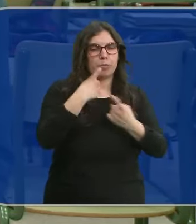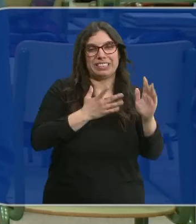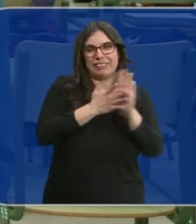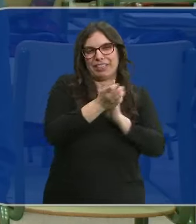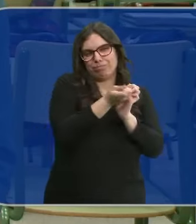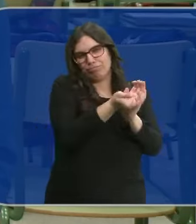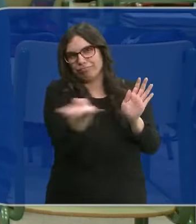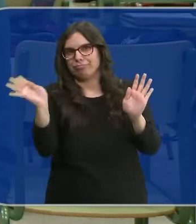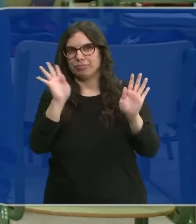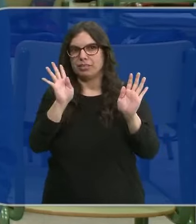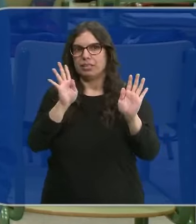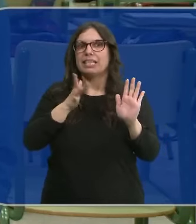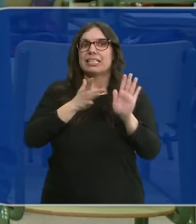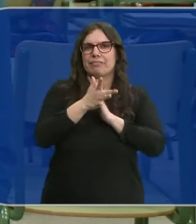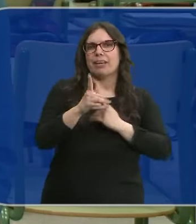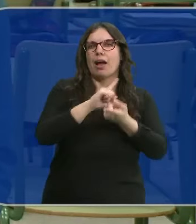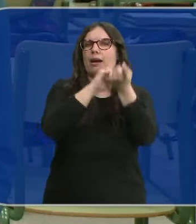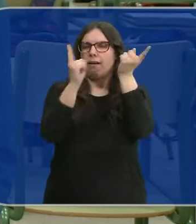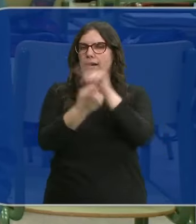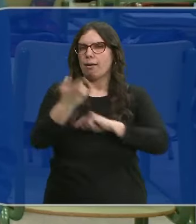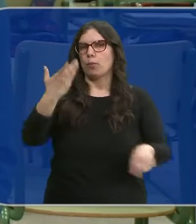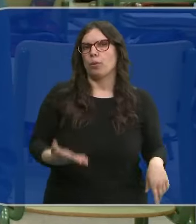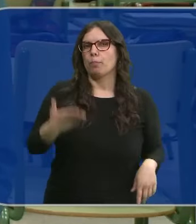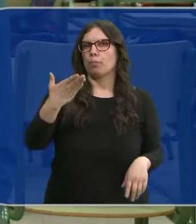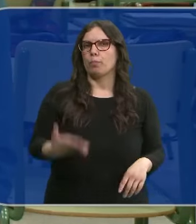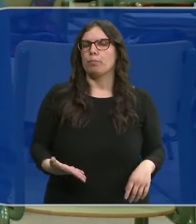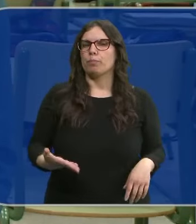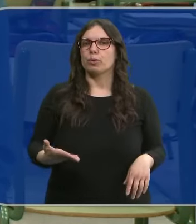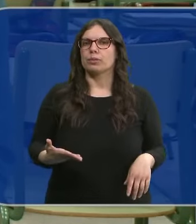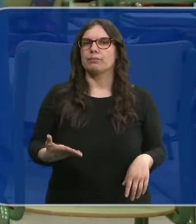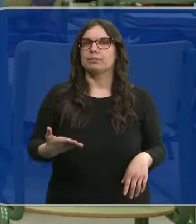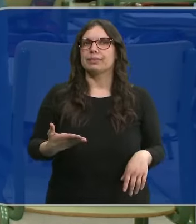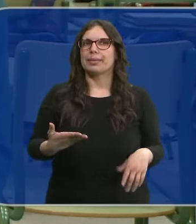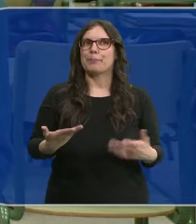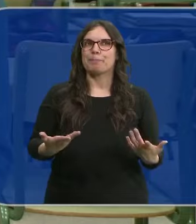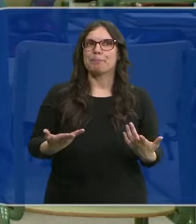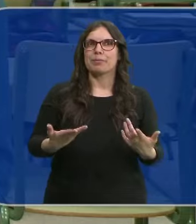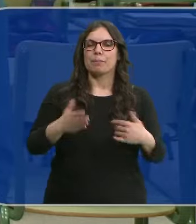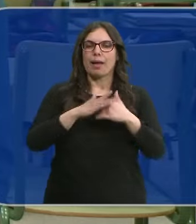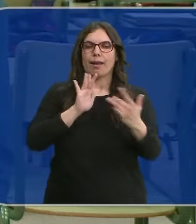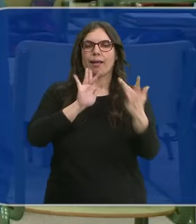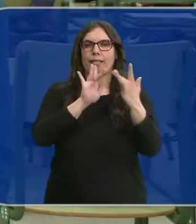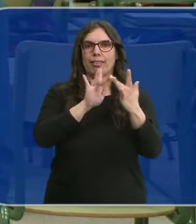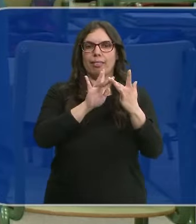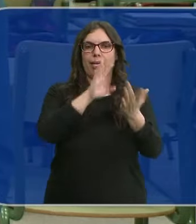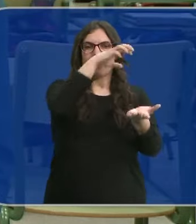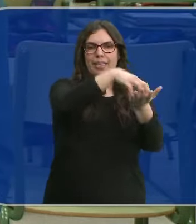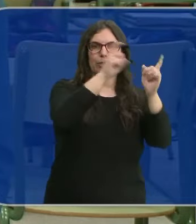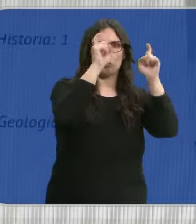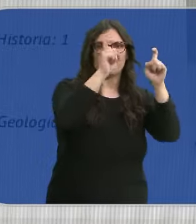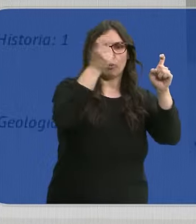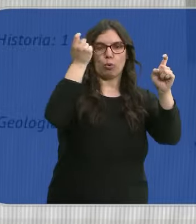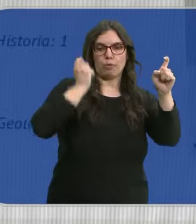abanico y la verdad es que va a suponer un cambio bastante importante en la forma de relacionarnos los centros